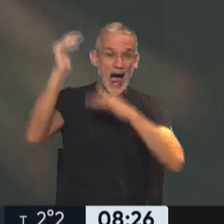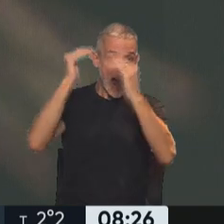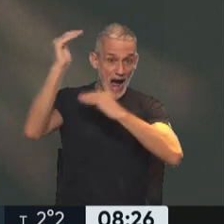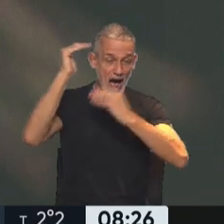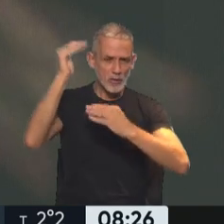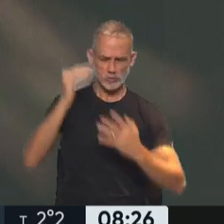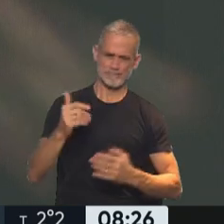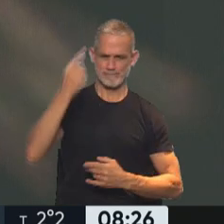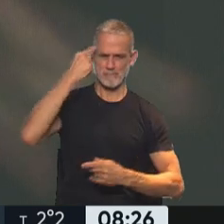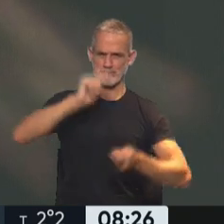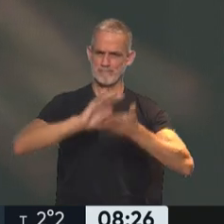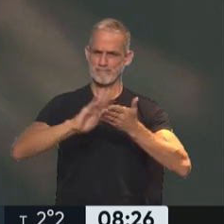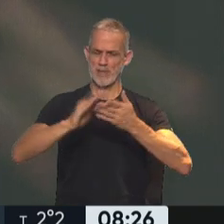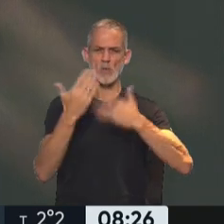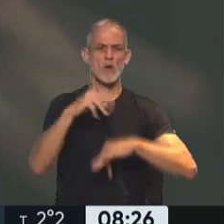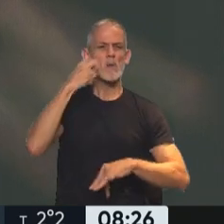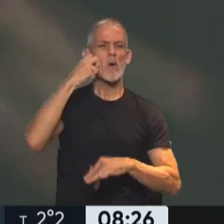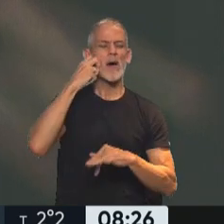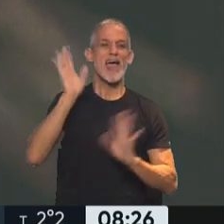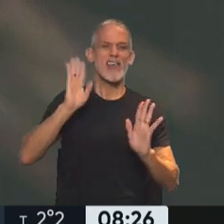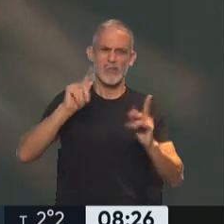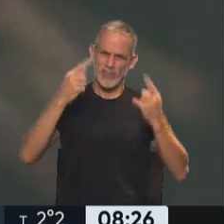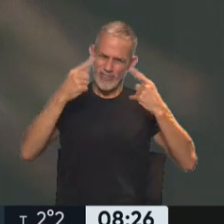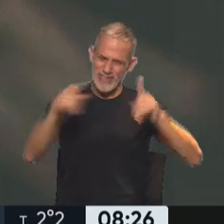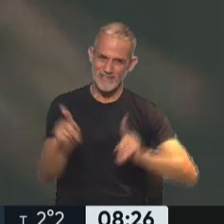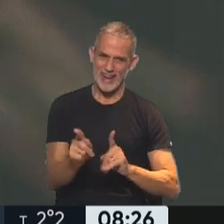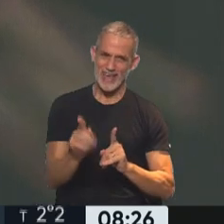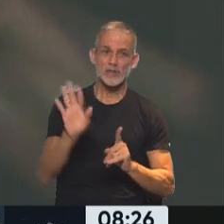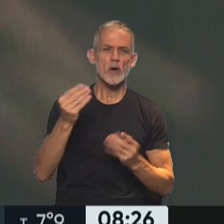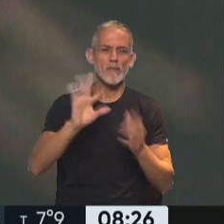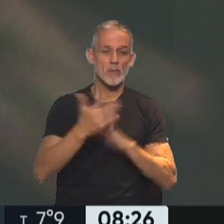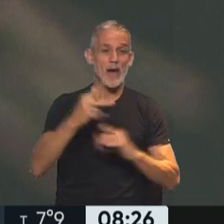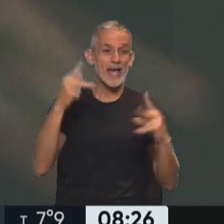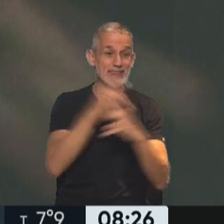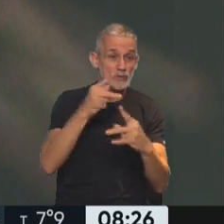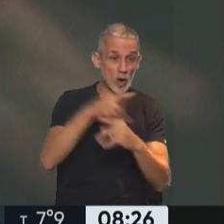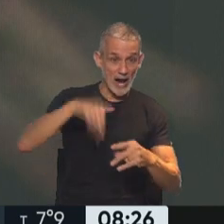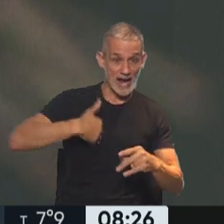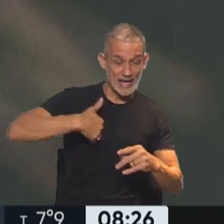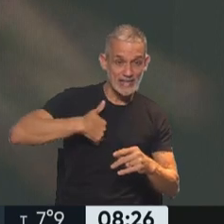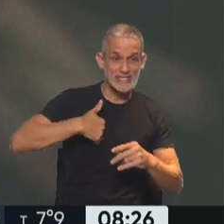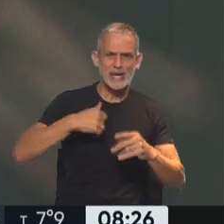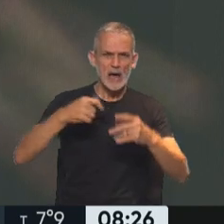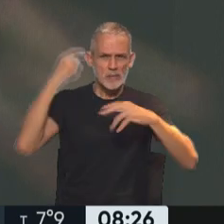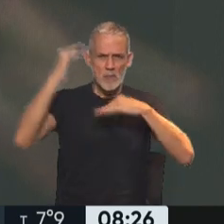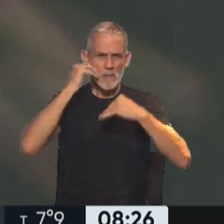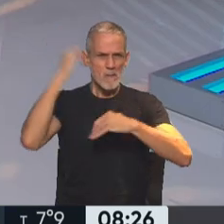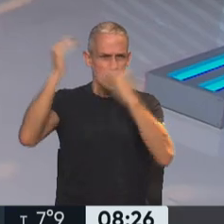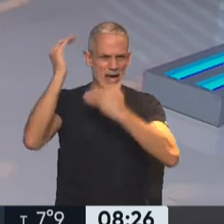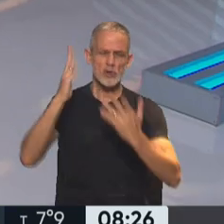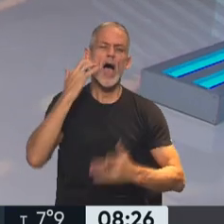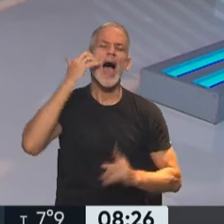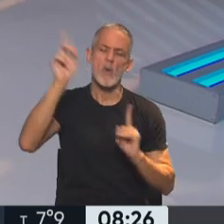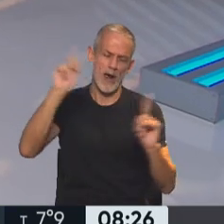reformulando el envejecimiento y está buenísimo esta tendencia en TikTok en Argentina y en el mundo. Los adultos mayores, no